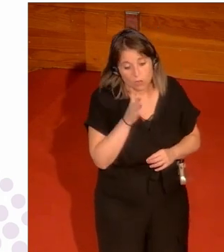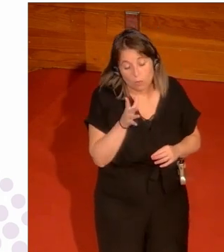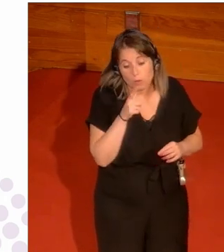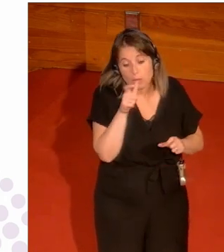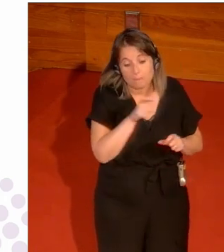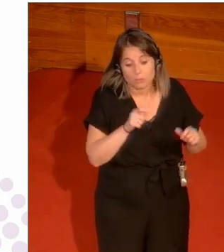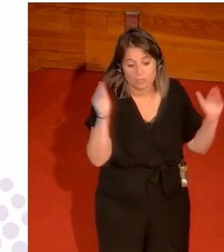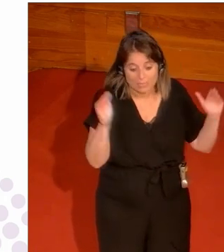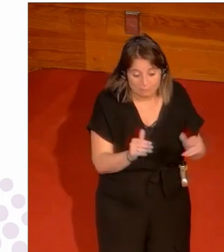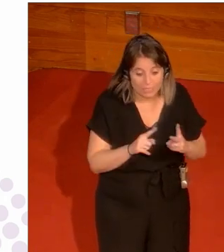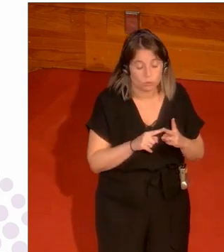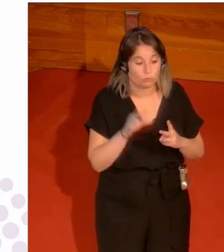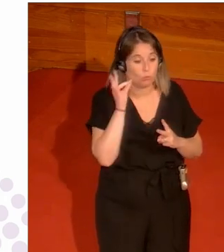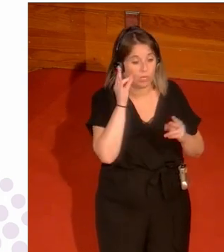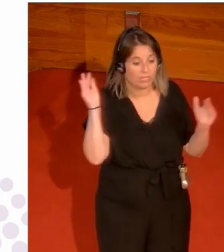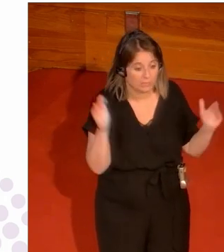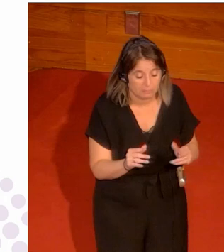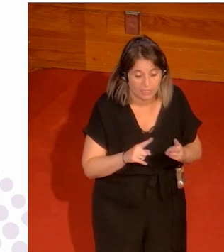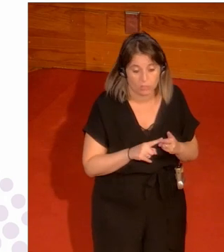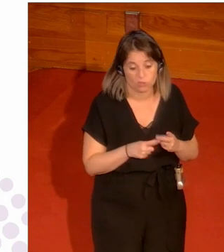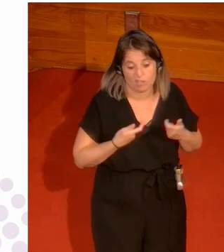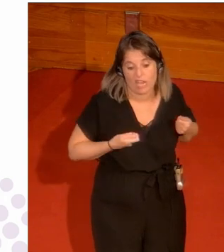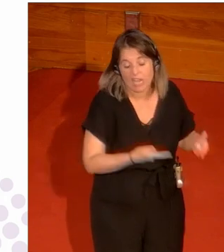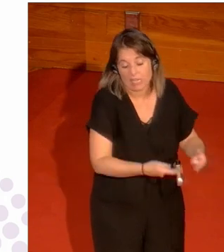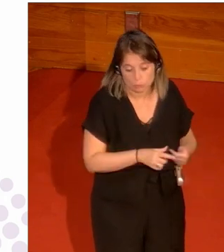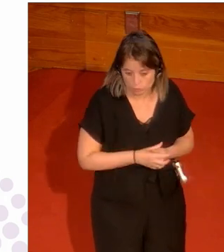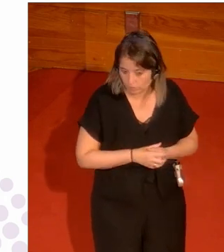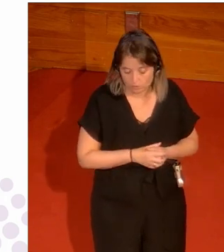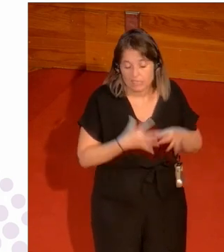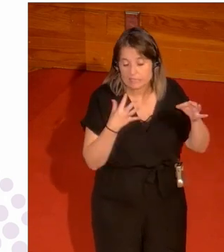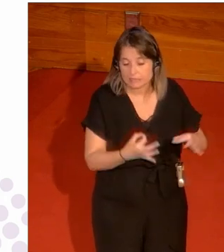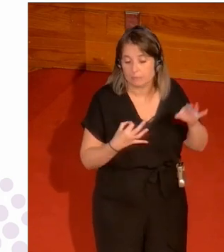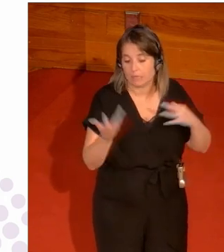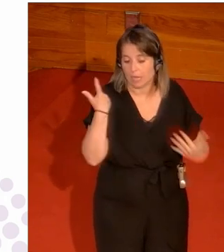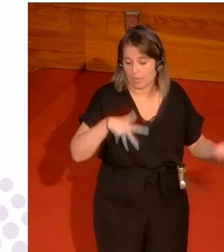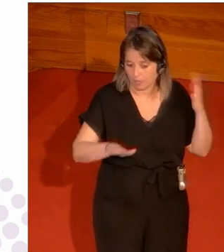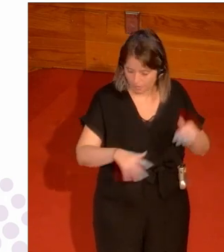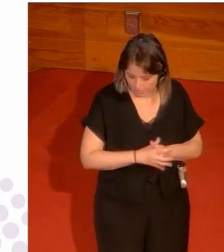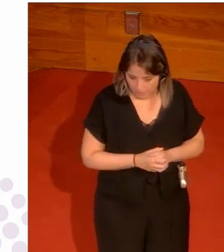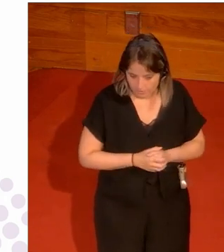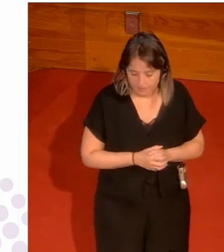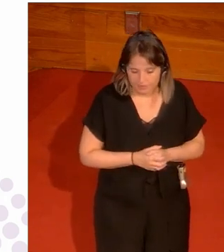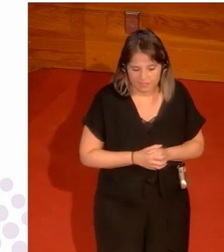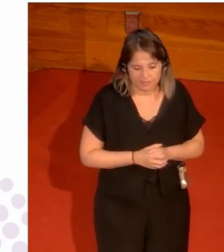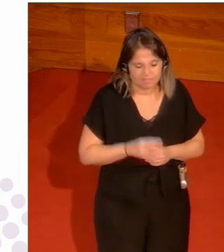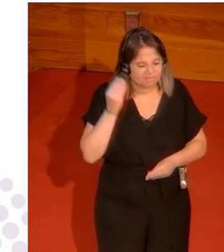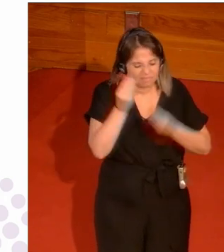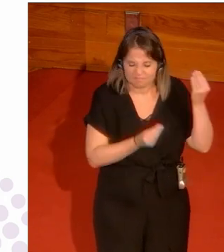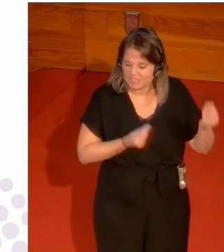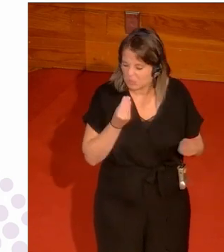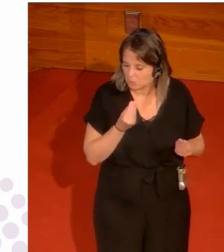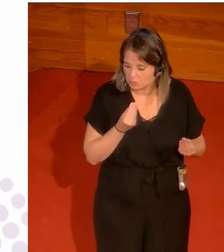audiencia menos participación menos mujeres tanto gasto a veces yo creo que es un poco como más bien